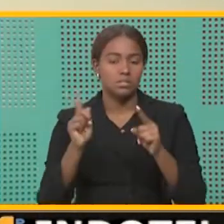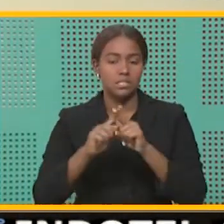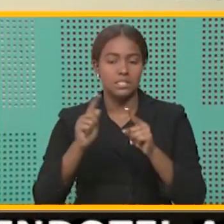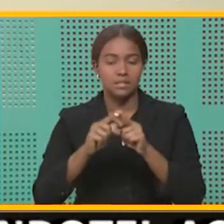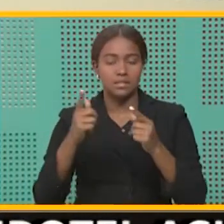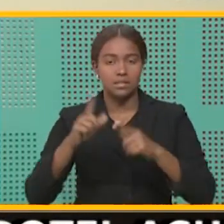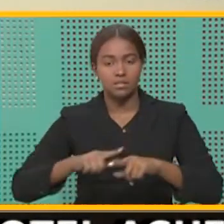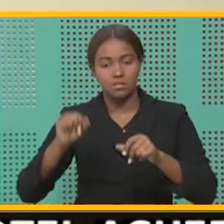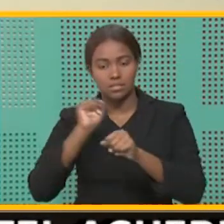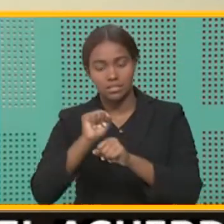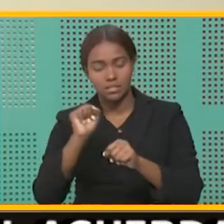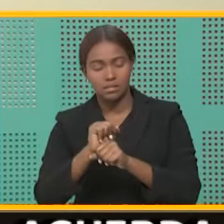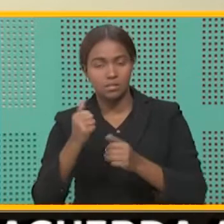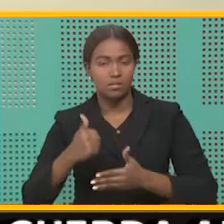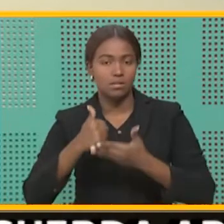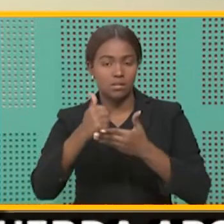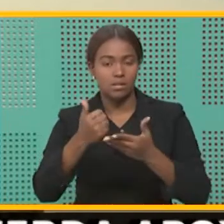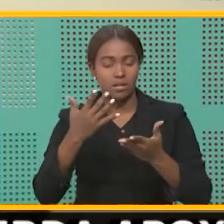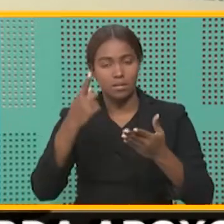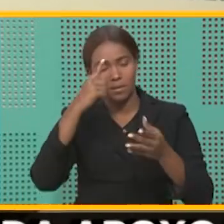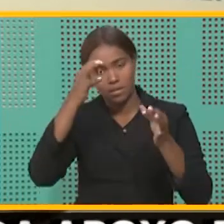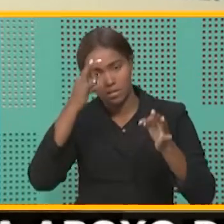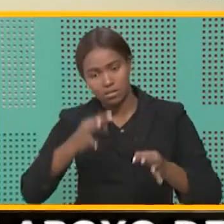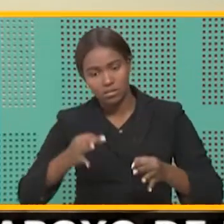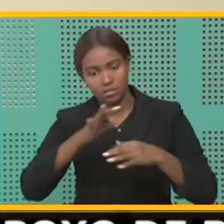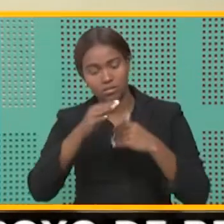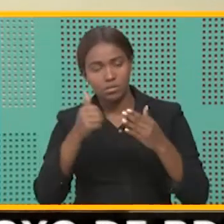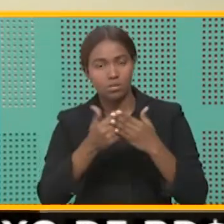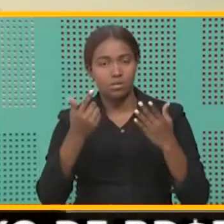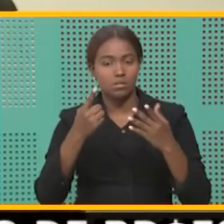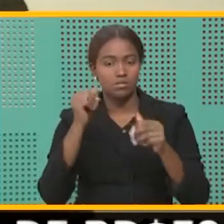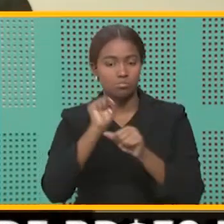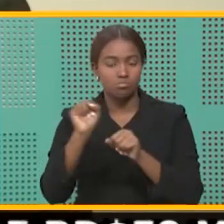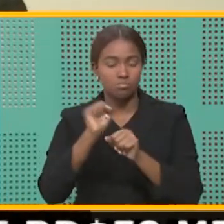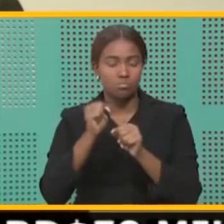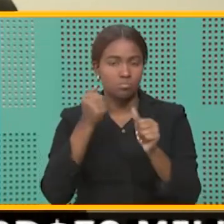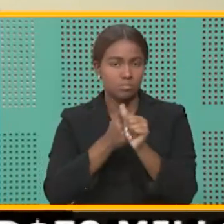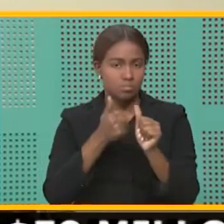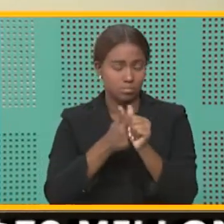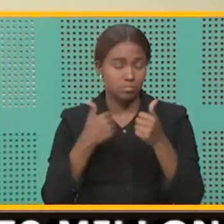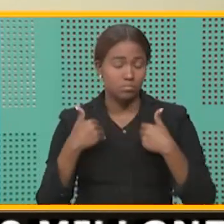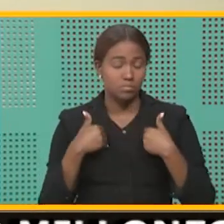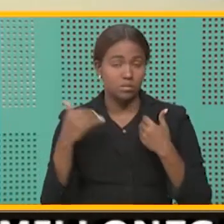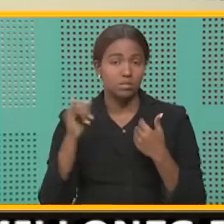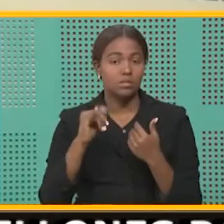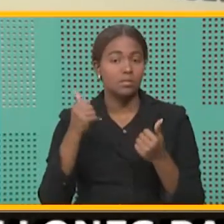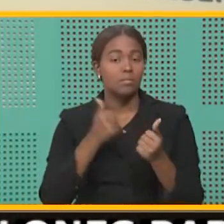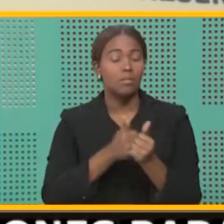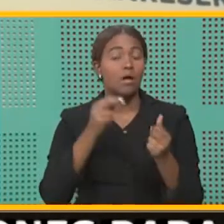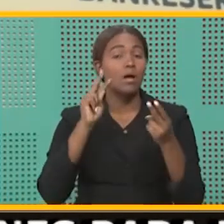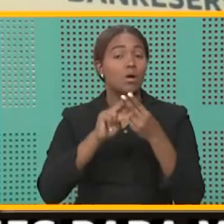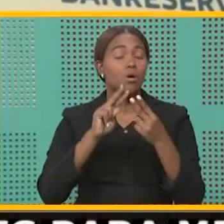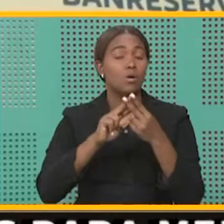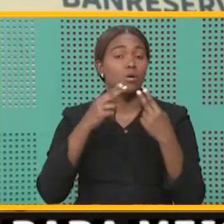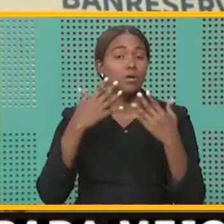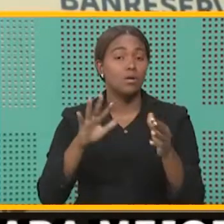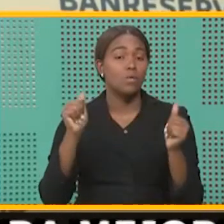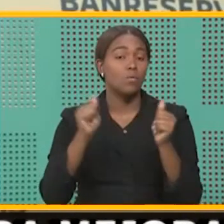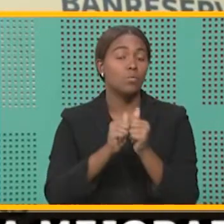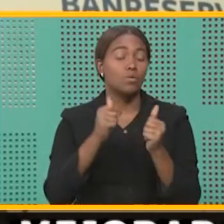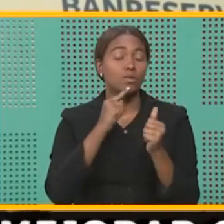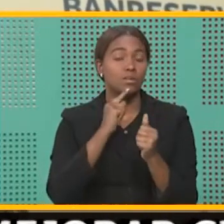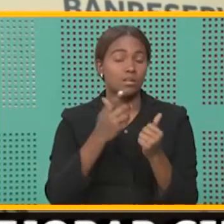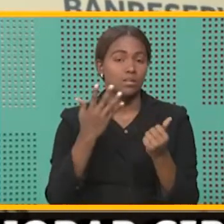analítica, de soluciones de toma de decisiones para toda la parte de onboarding y customer management y fueron reconocidos junto